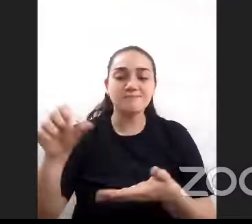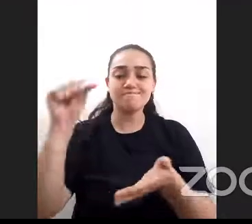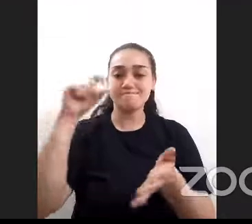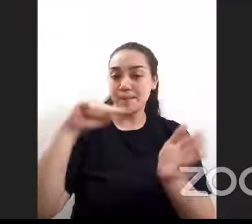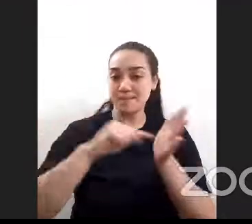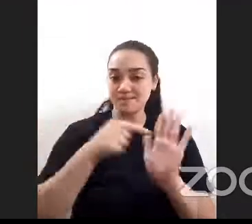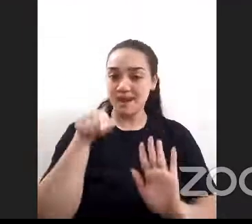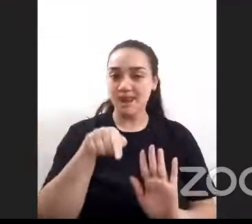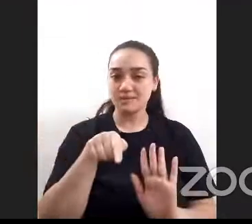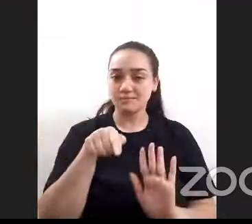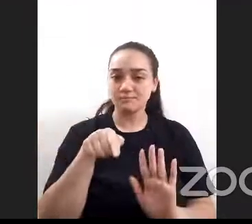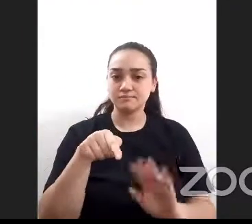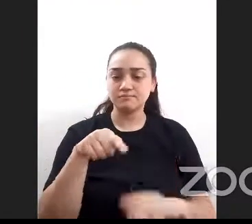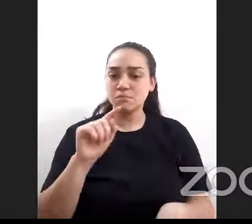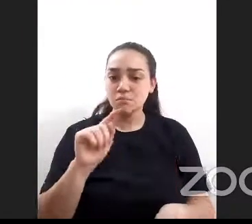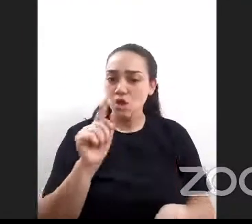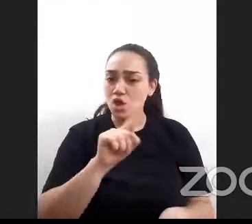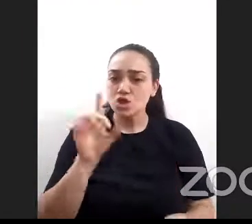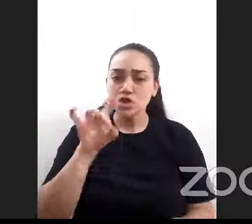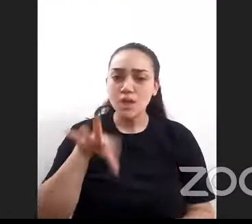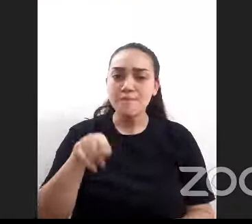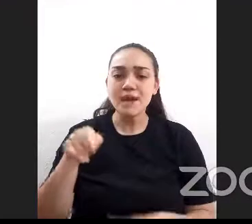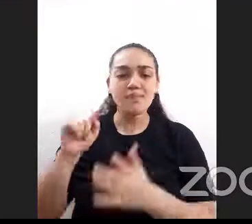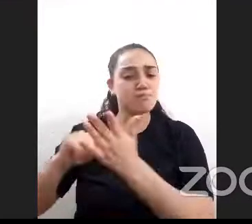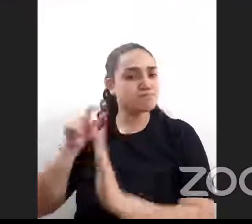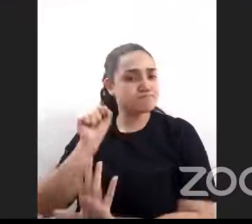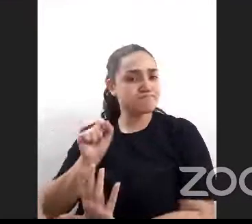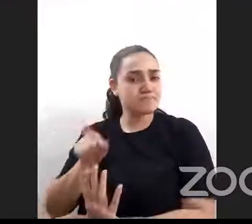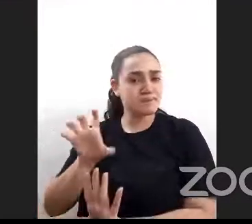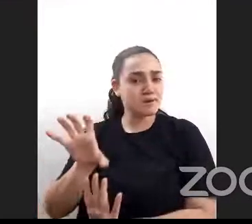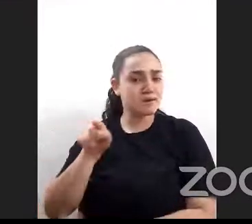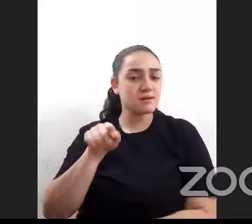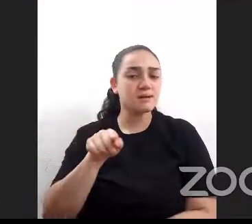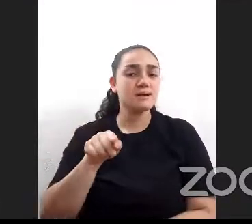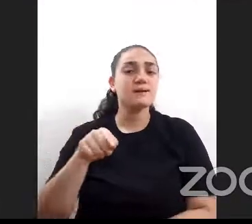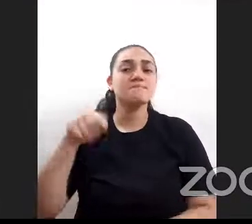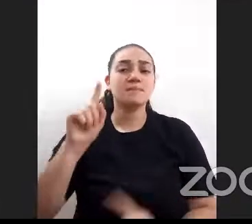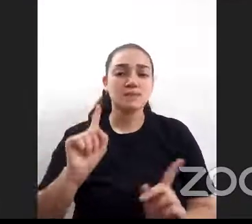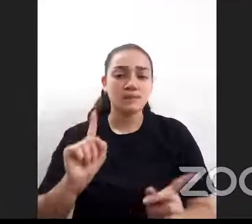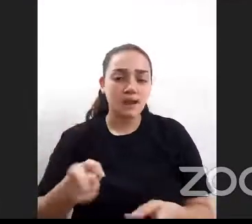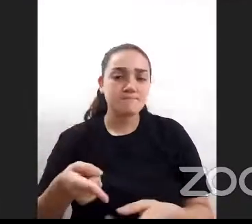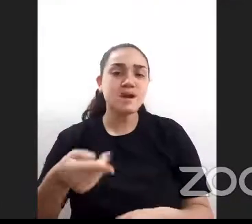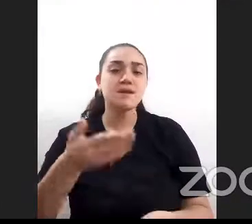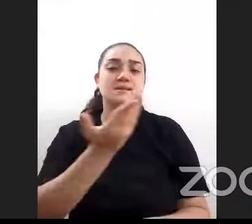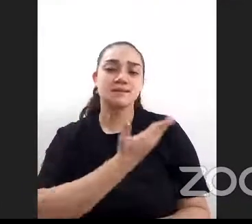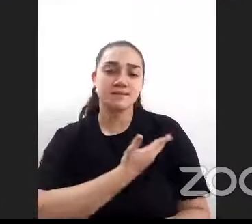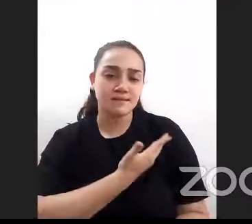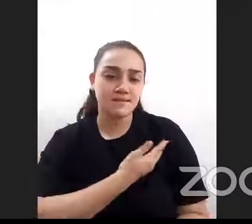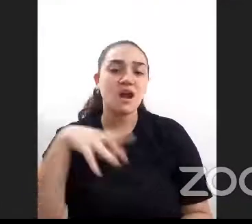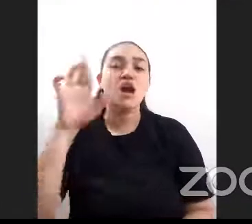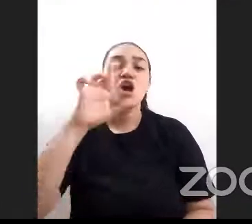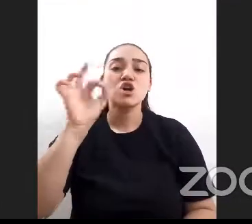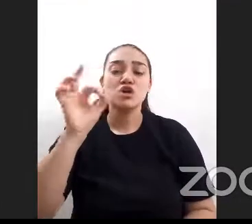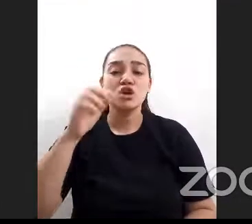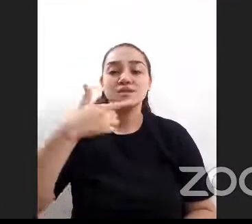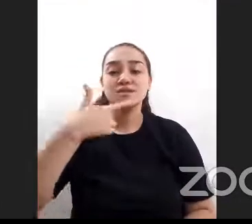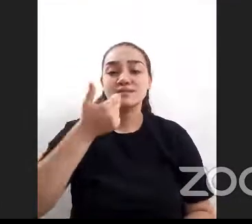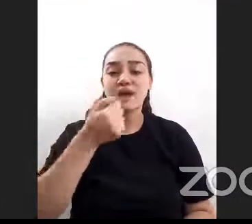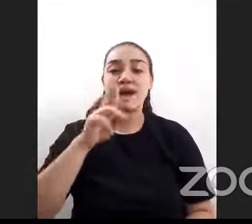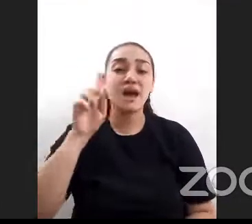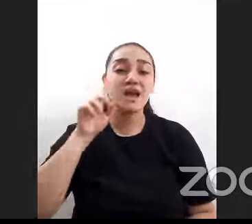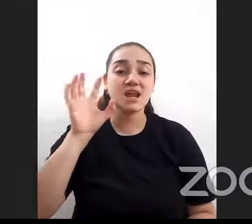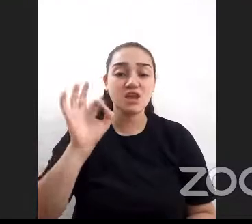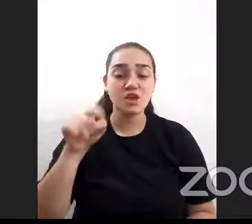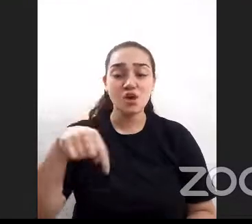no solo pasó en Buenos Aires sino que está pasando en Mendoza en Santa Fe en Rosario en Córdoba también que la gente está